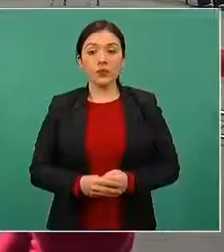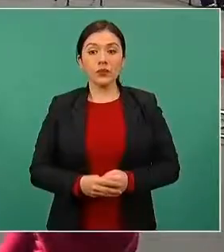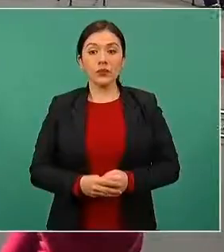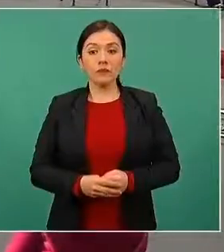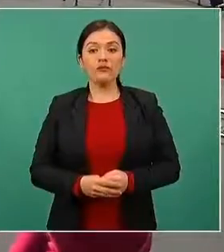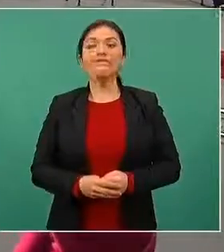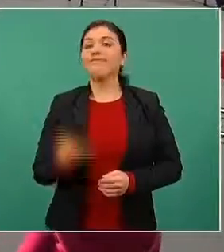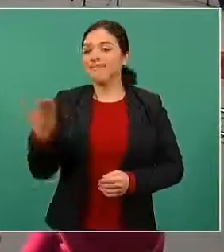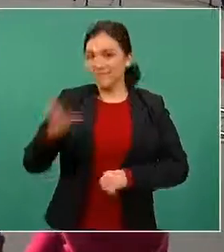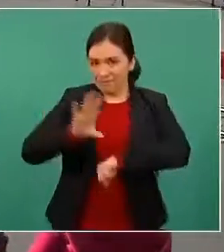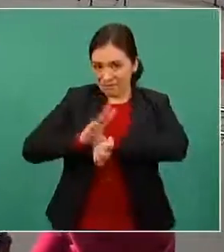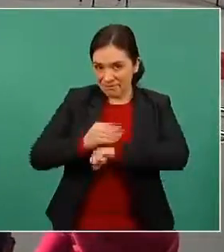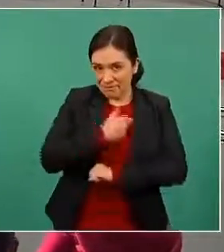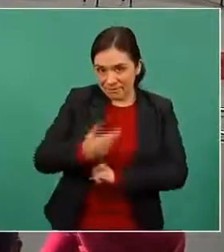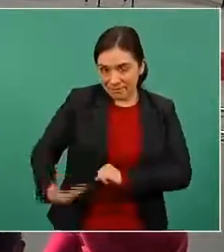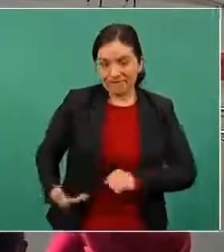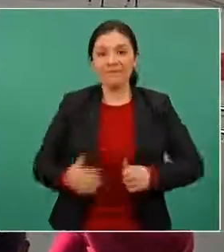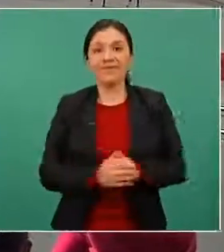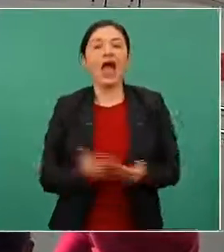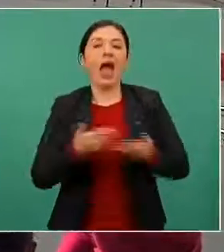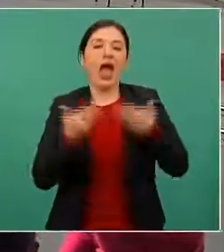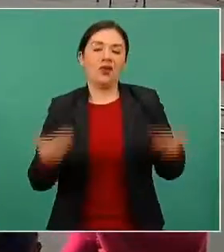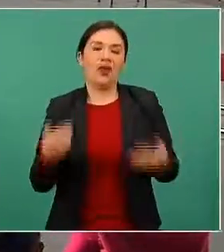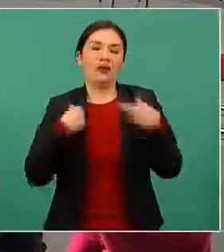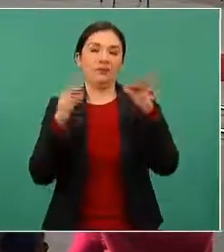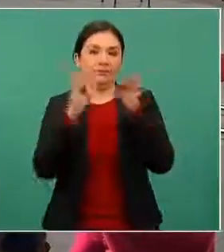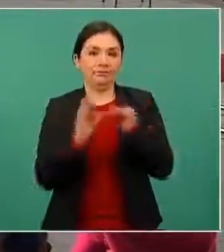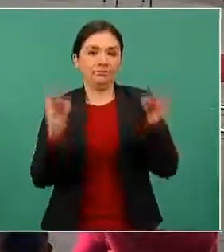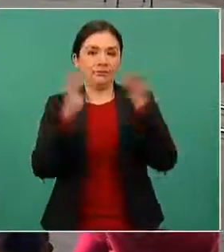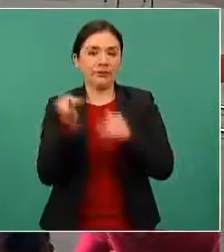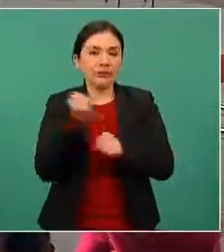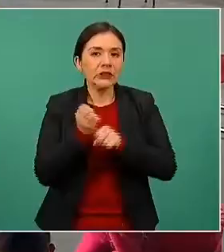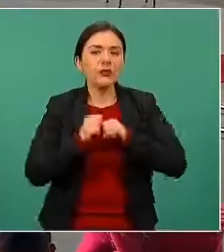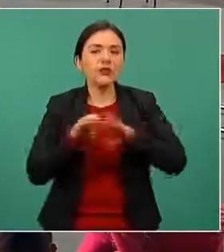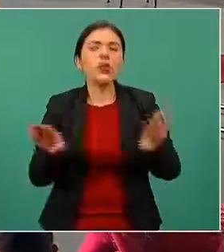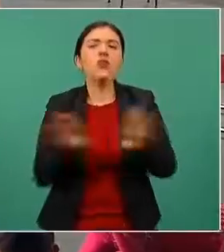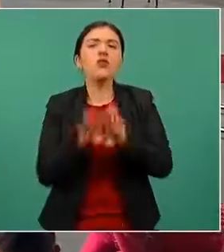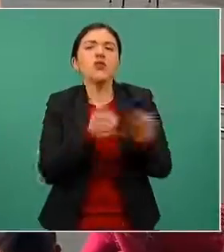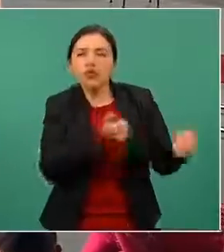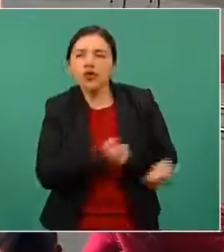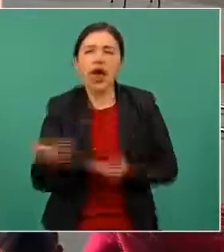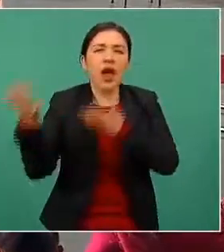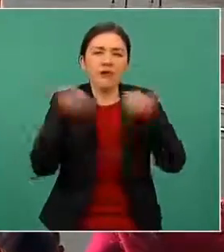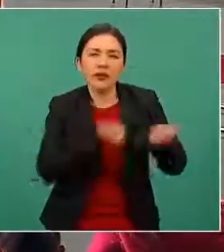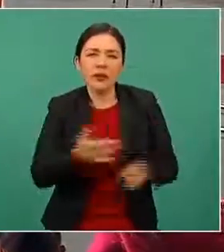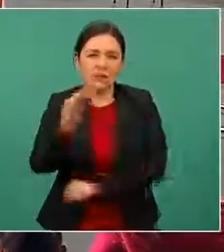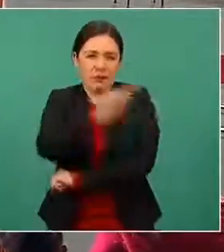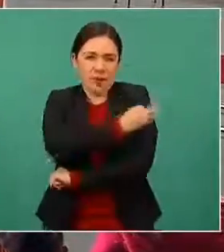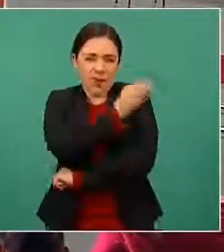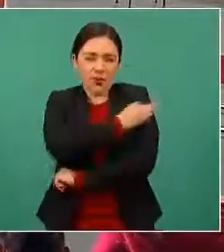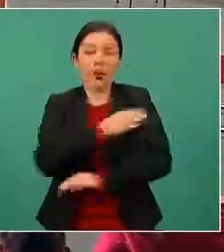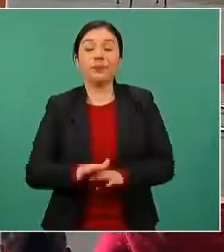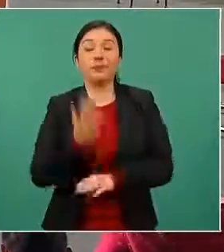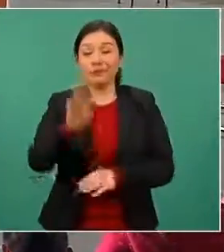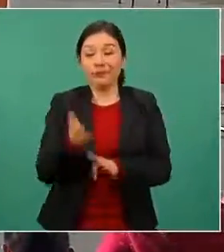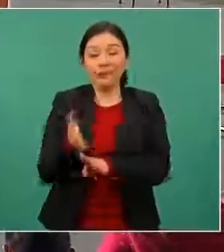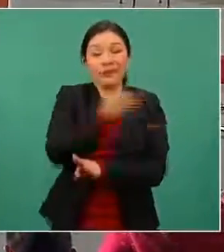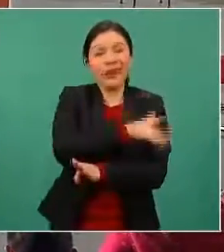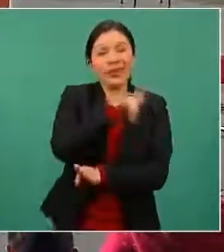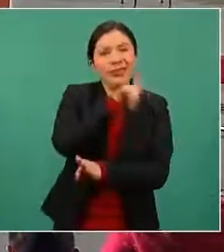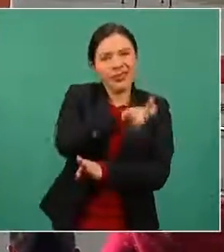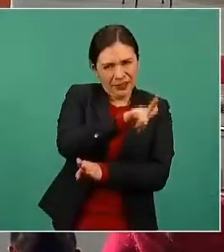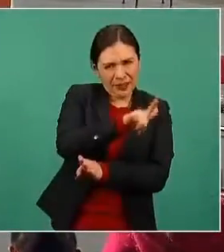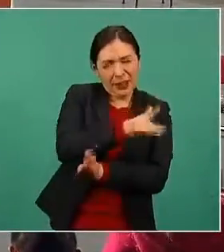Con su permiso, señor presidente, vamos a hacer el informe de la distribución de vacunas. Entre el 17 y el 27